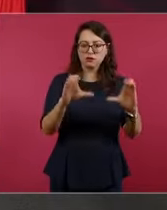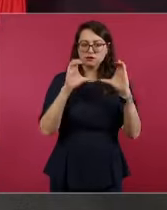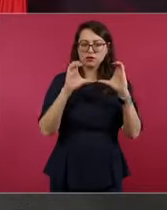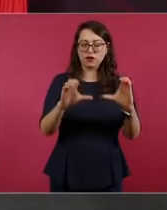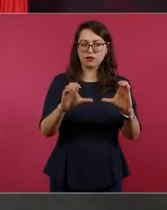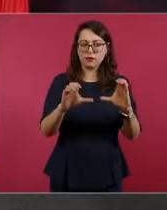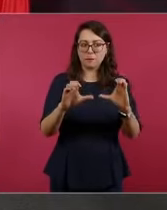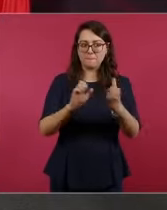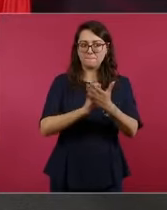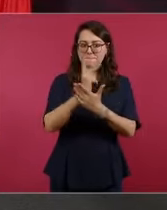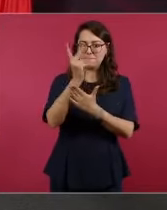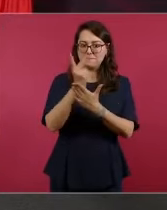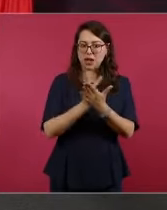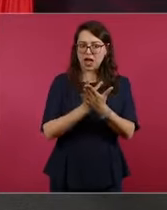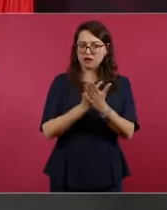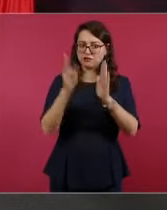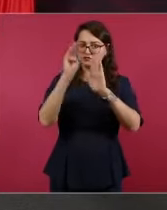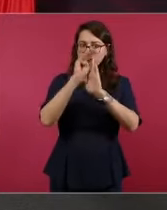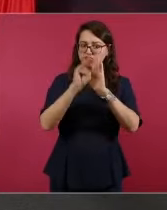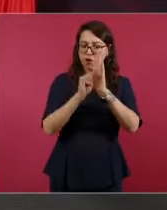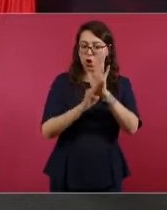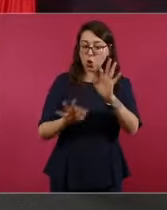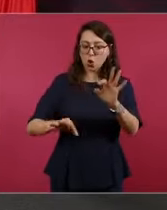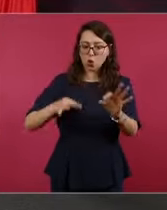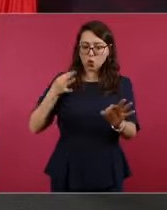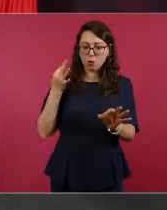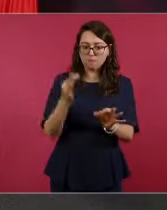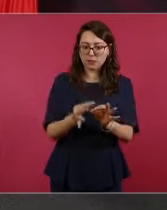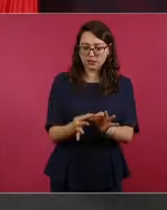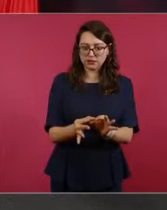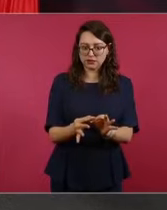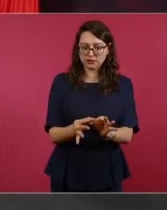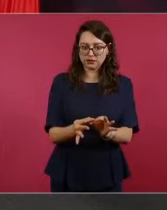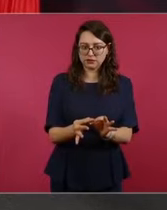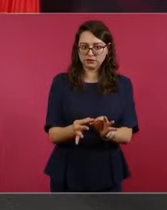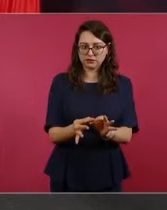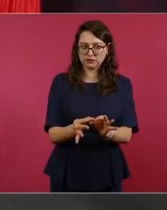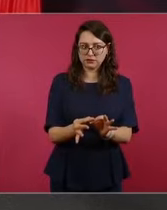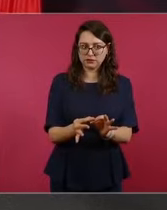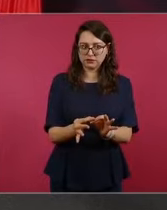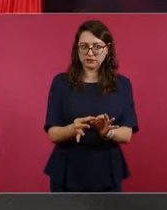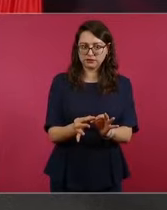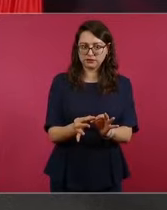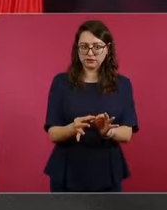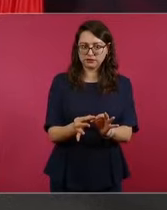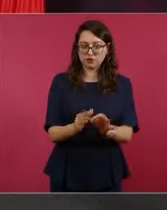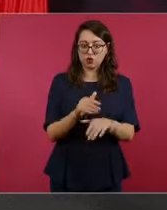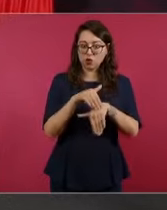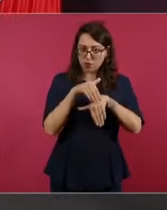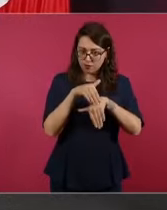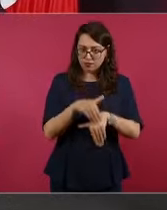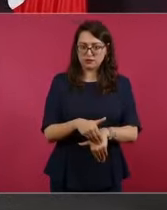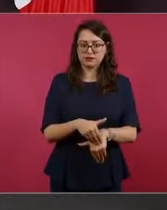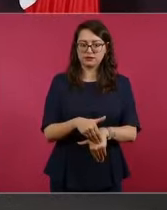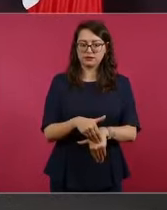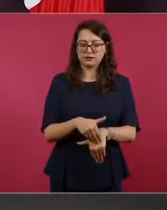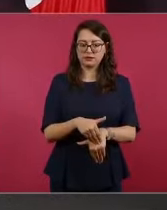normas y a los planes, de manera